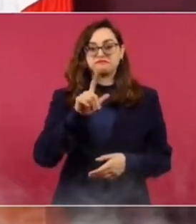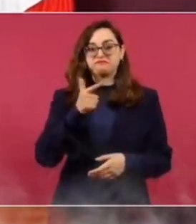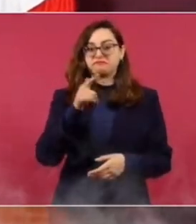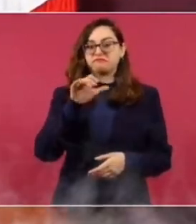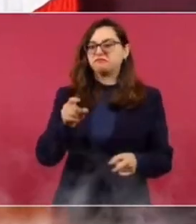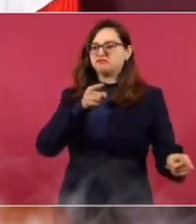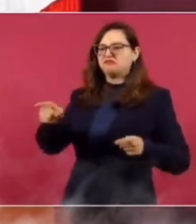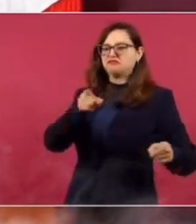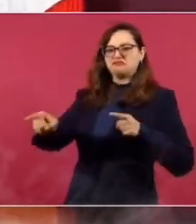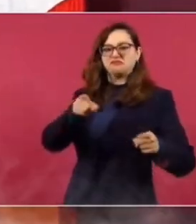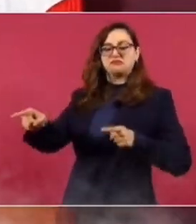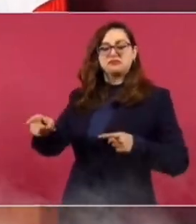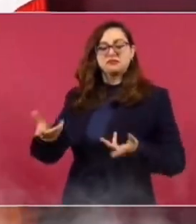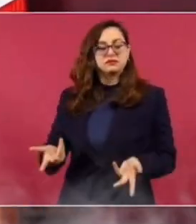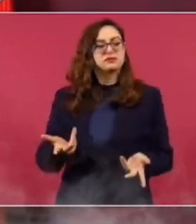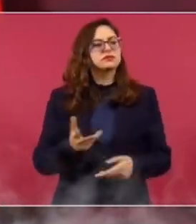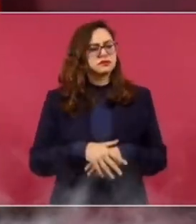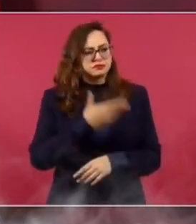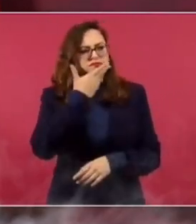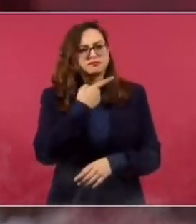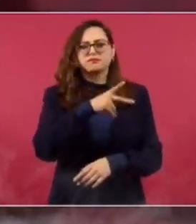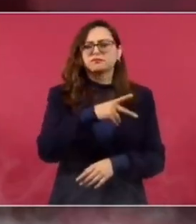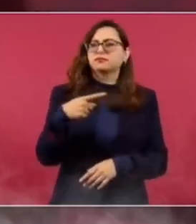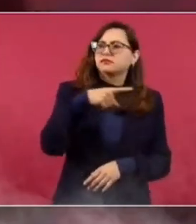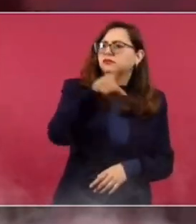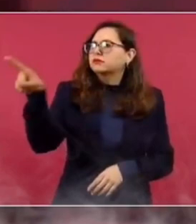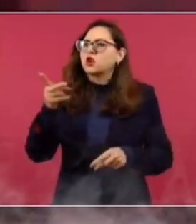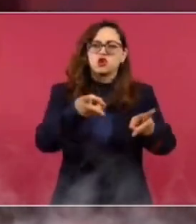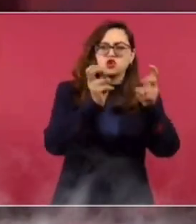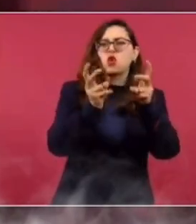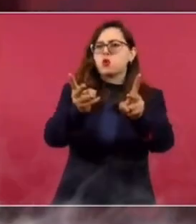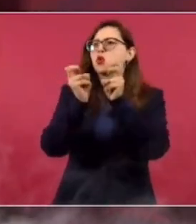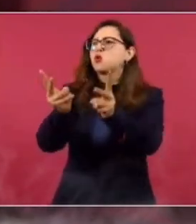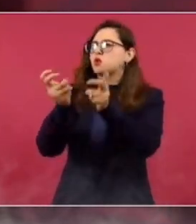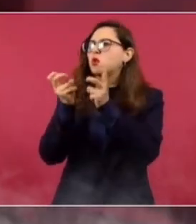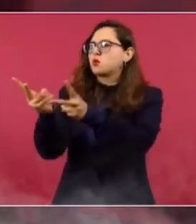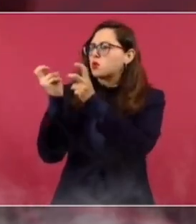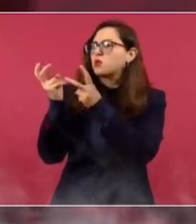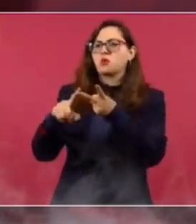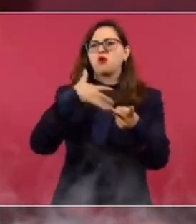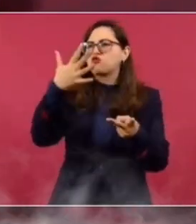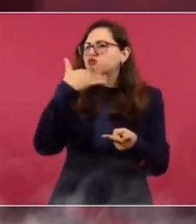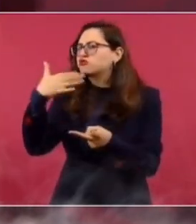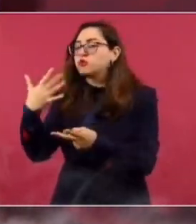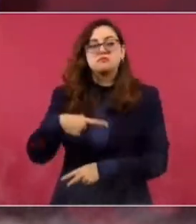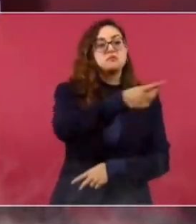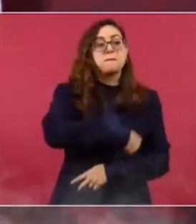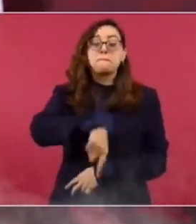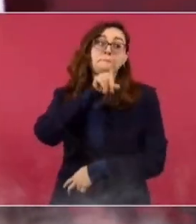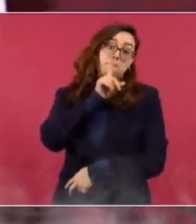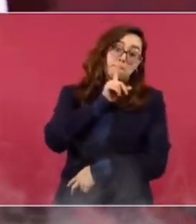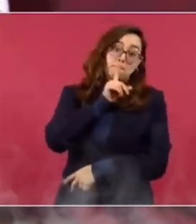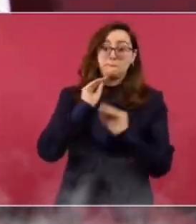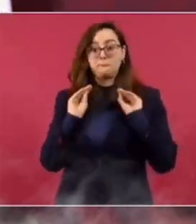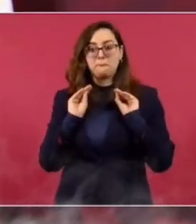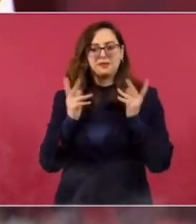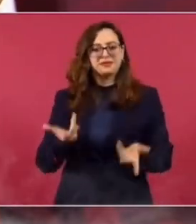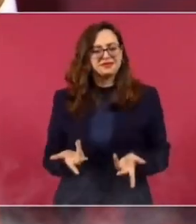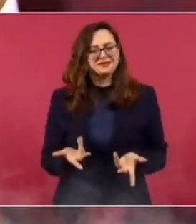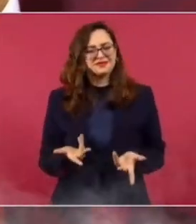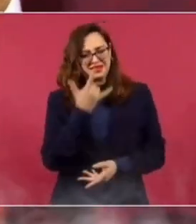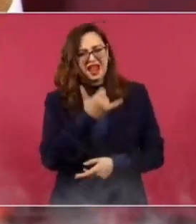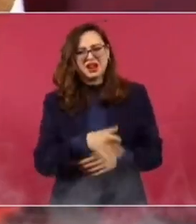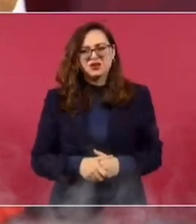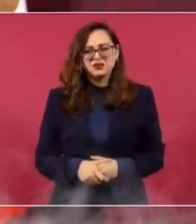o se quedan callados ante los robos, o se han quedado callados ante los robos, o ante la corrupción. Nada más